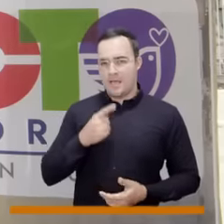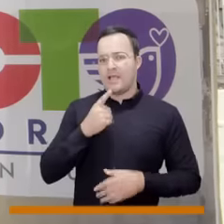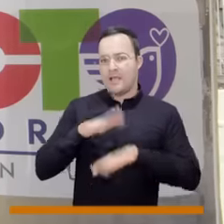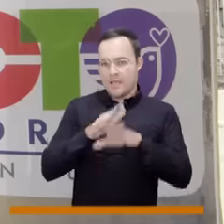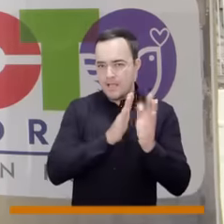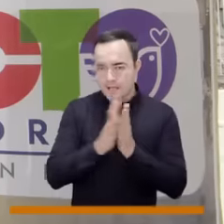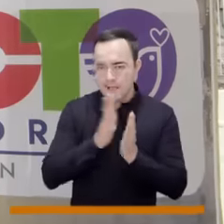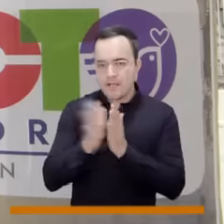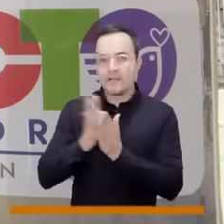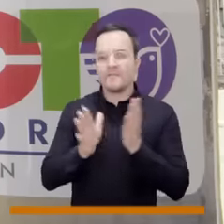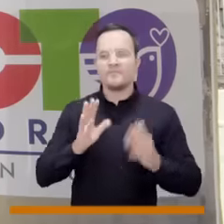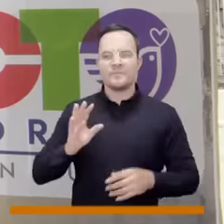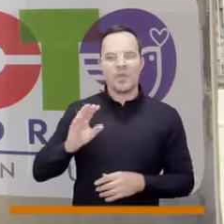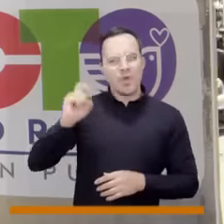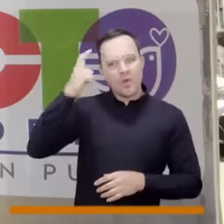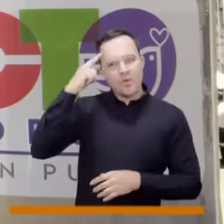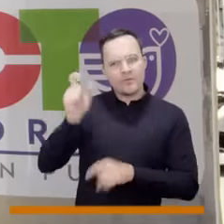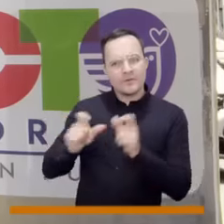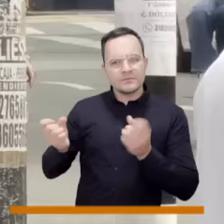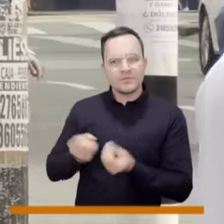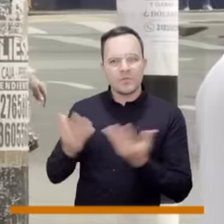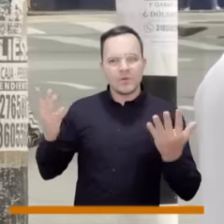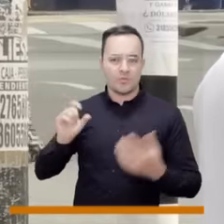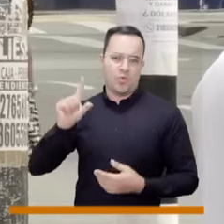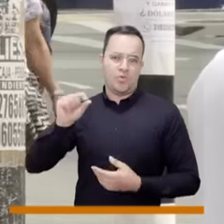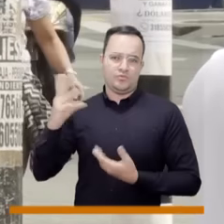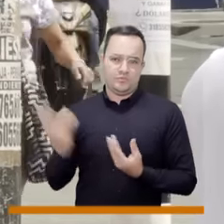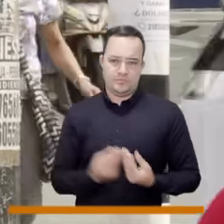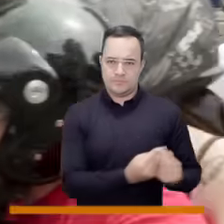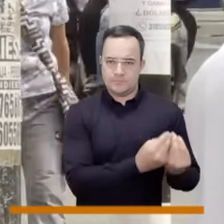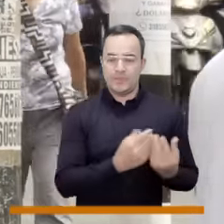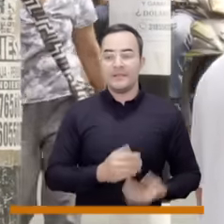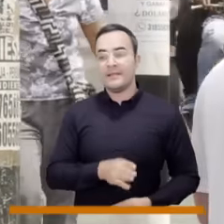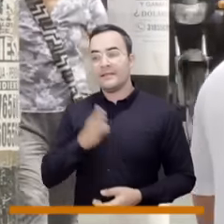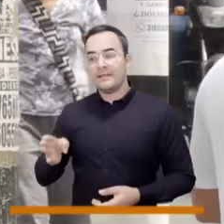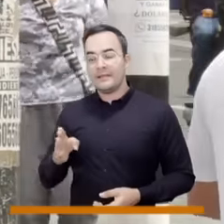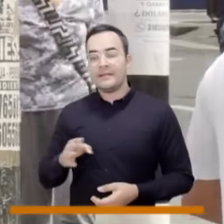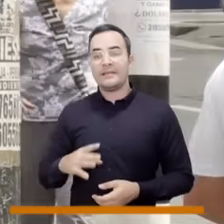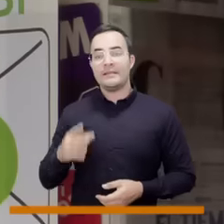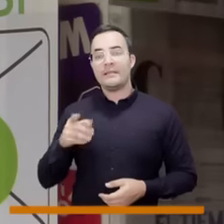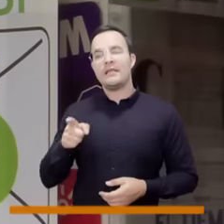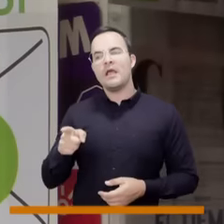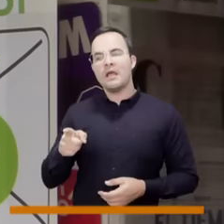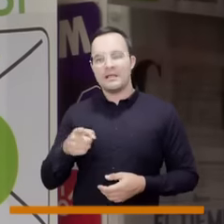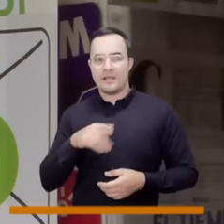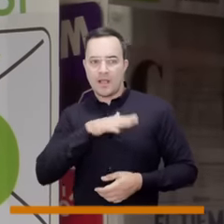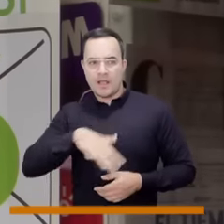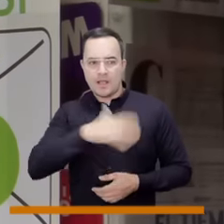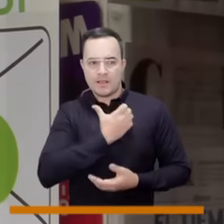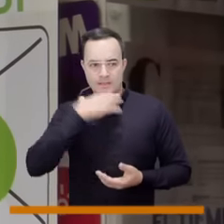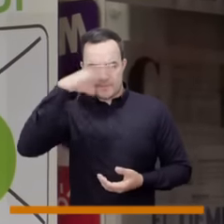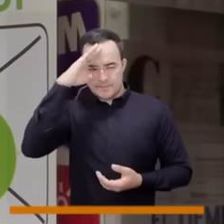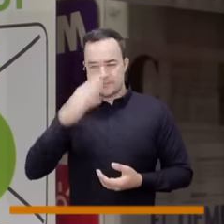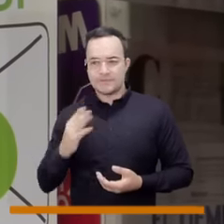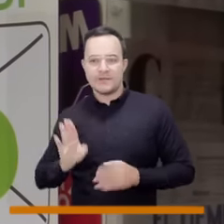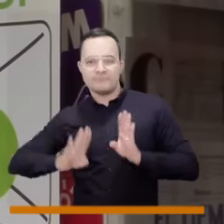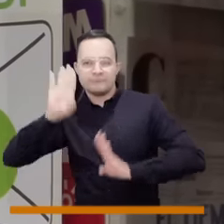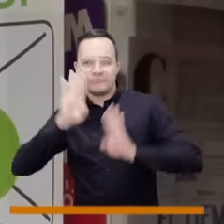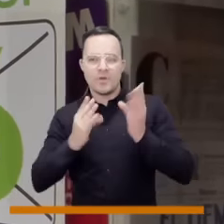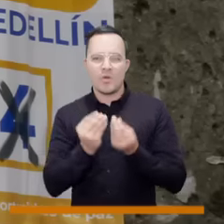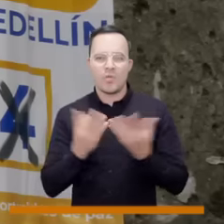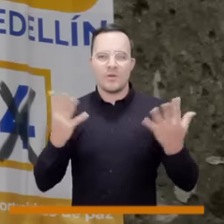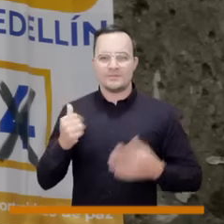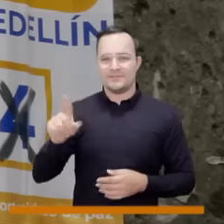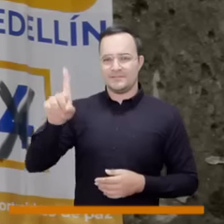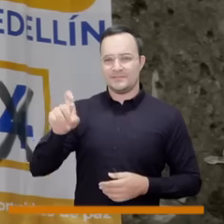diferentes cargos de elección popular y entre ellos pues destacamos los 11 que tenemos a gobernación, los 16 que en este momento también